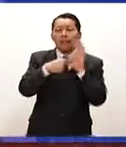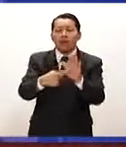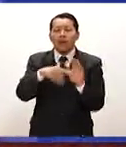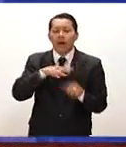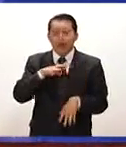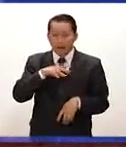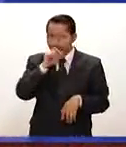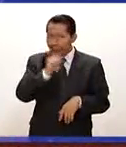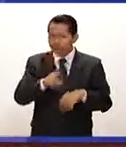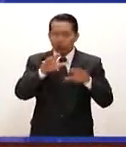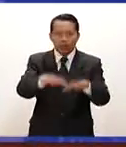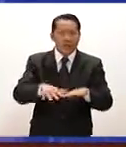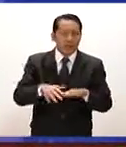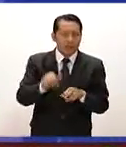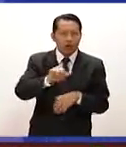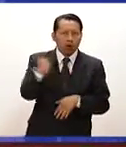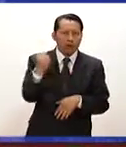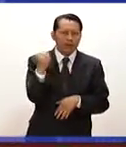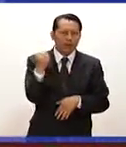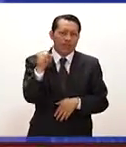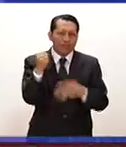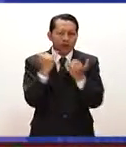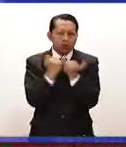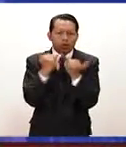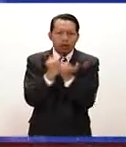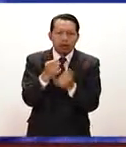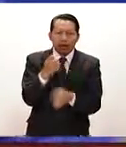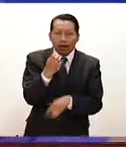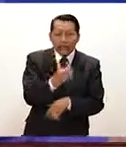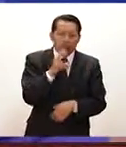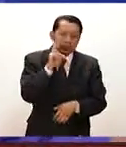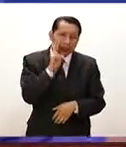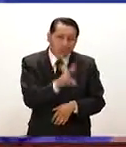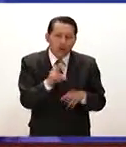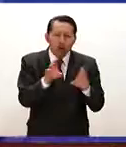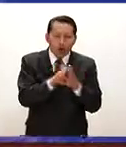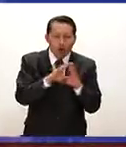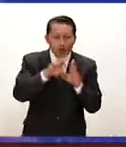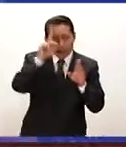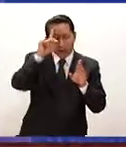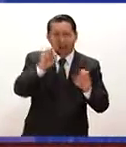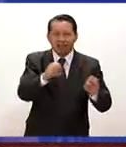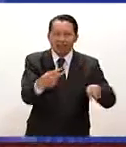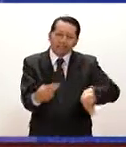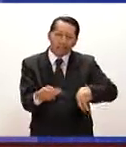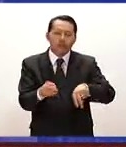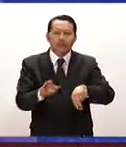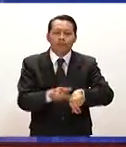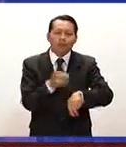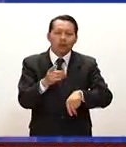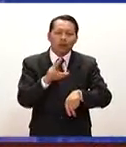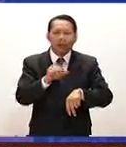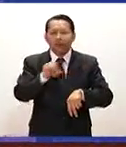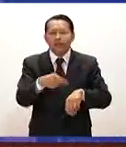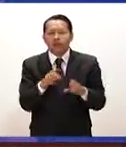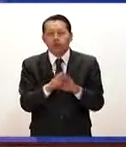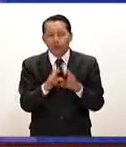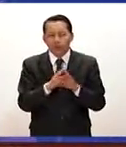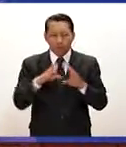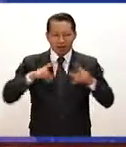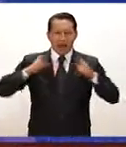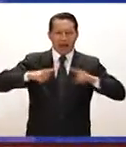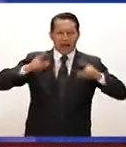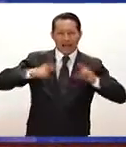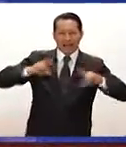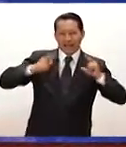a la ceremonia del 11 de septiembre donde básicamente ella se ve que se desploma y no es porque estuviera apoyada ahí por los agentes del servicio